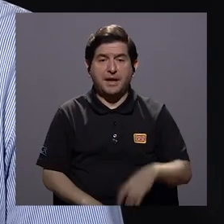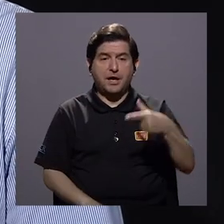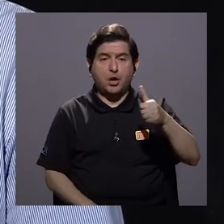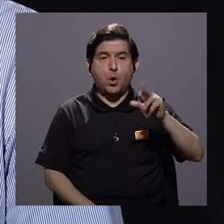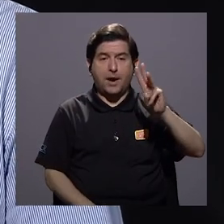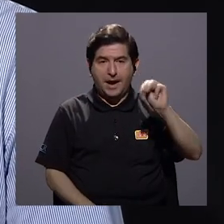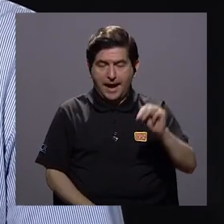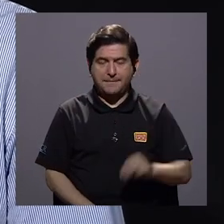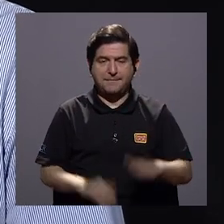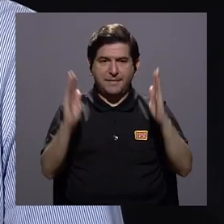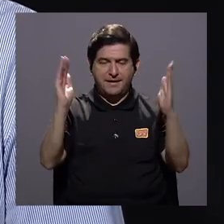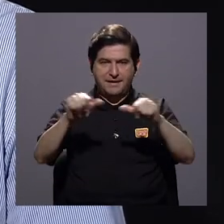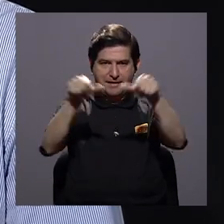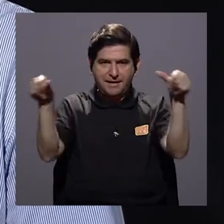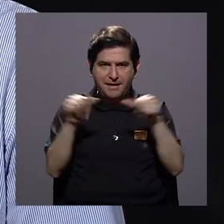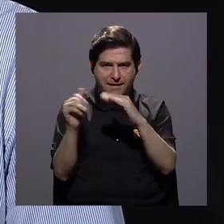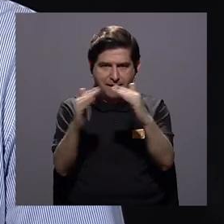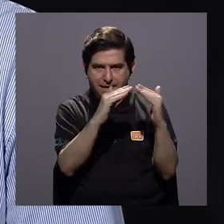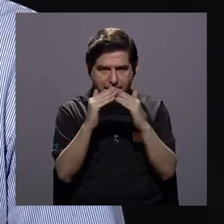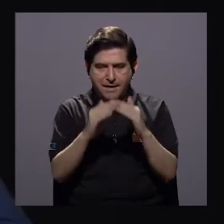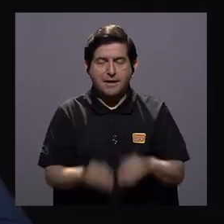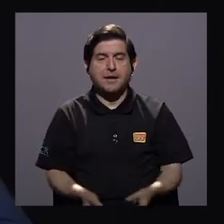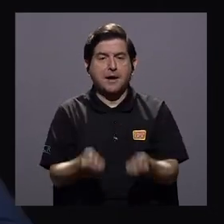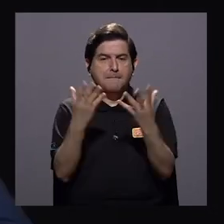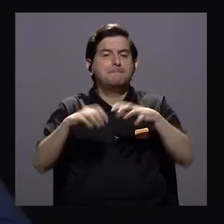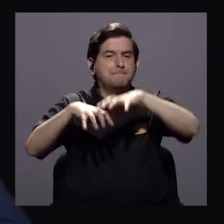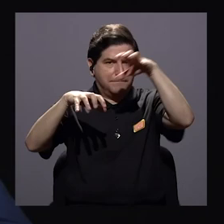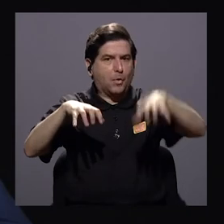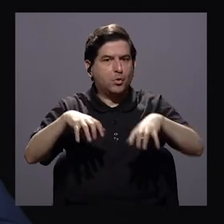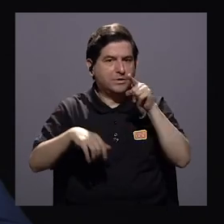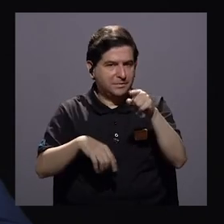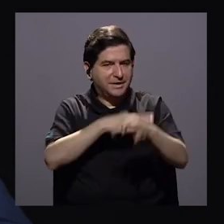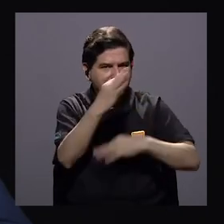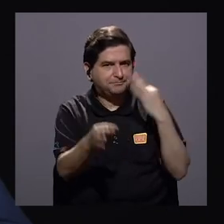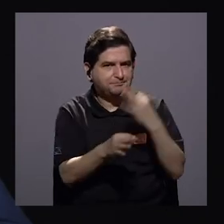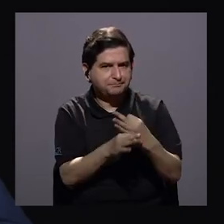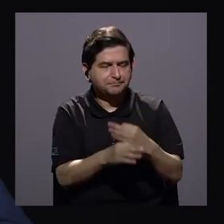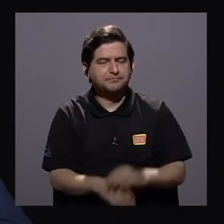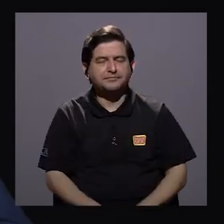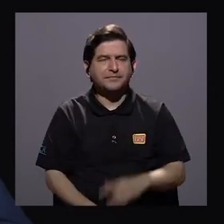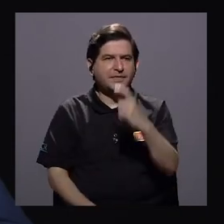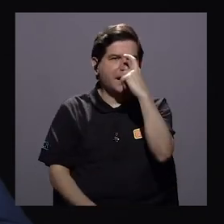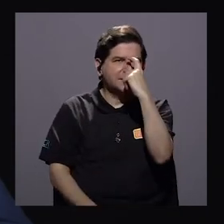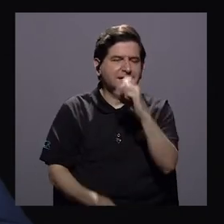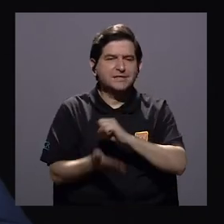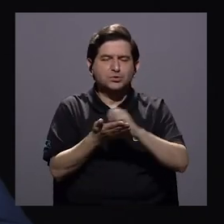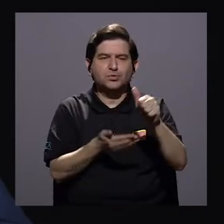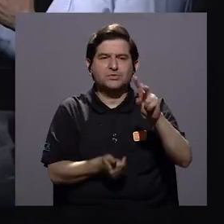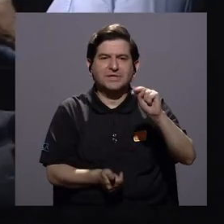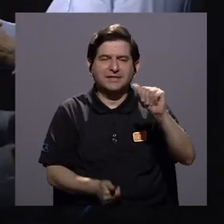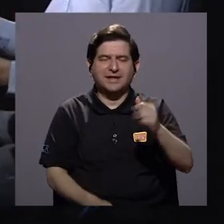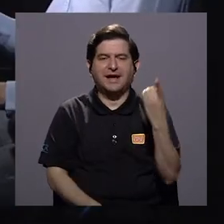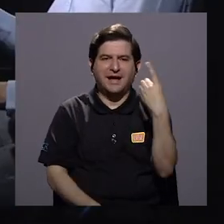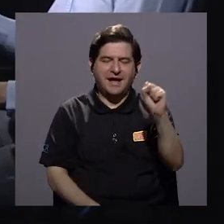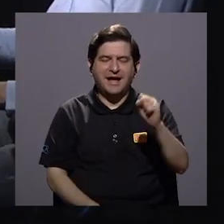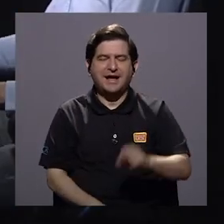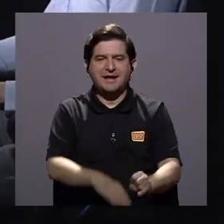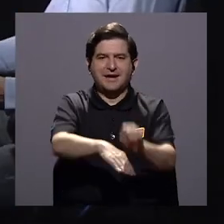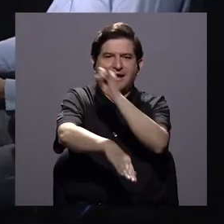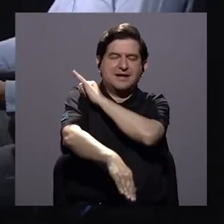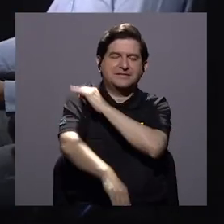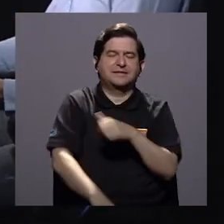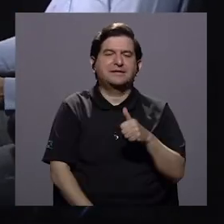gran área metropolitana hay una gran cantidad de estos cantones y todos estos Escazú Santana Desamparados